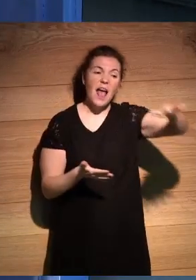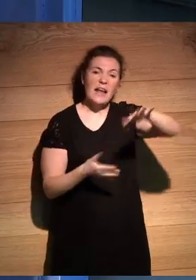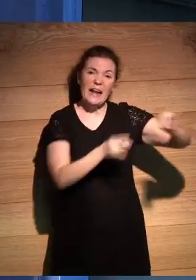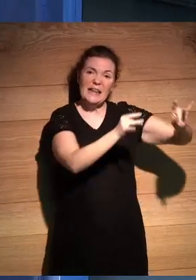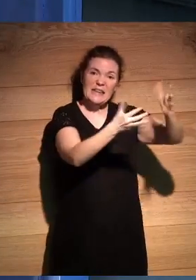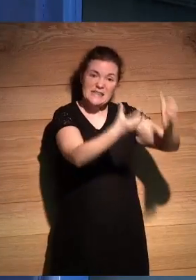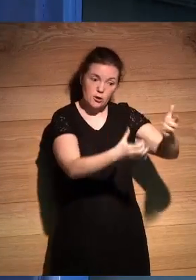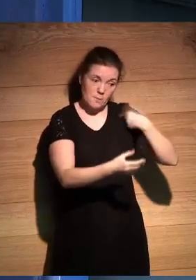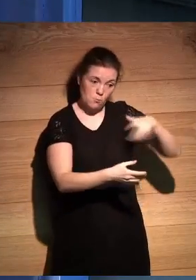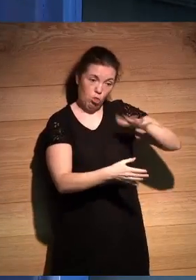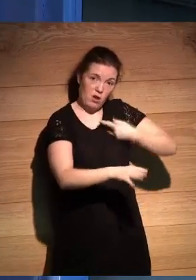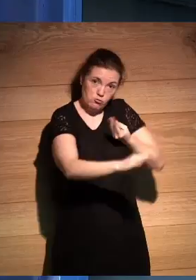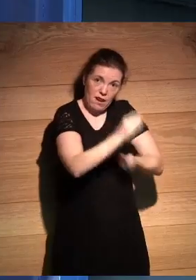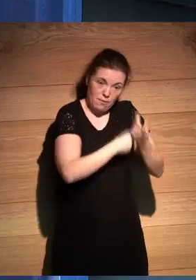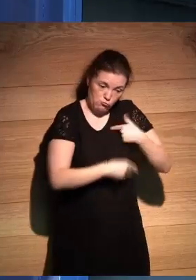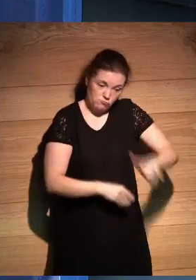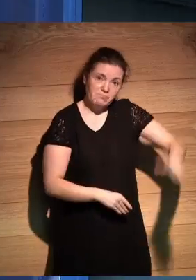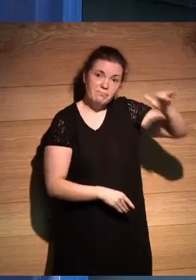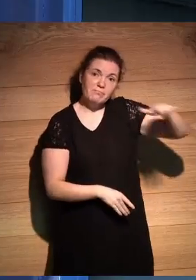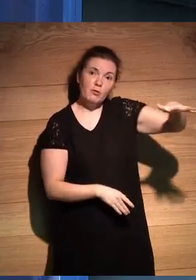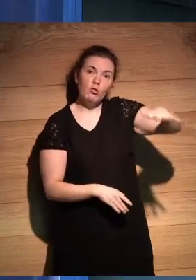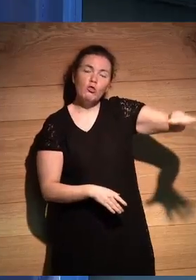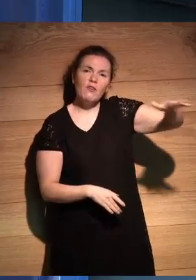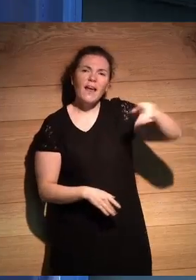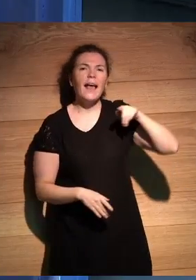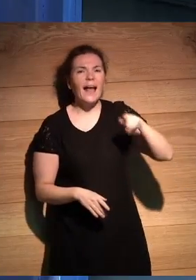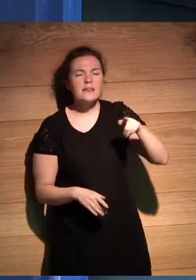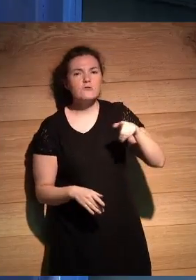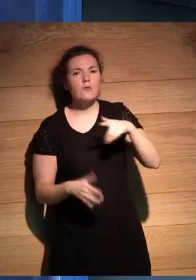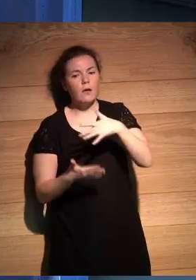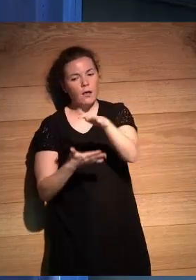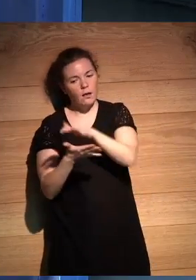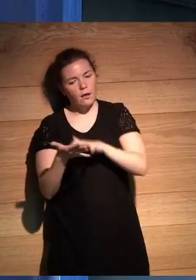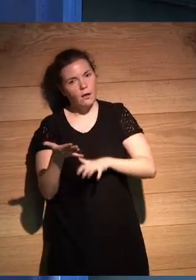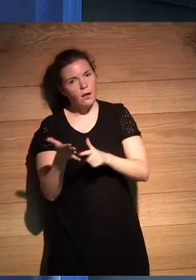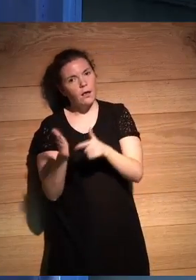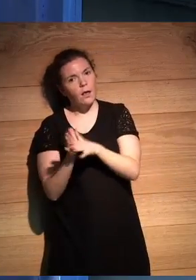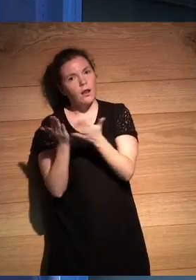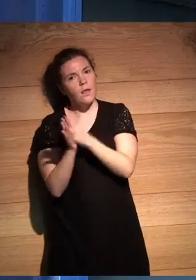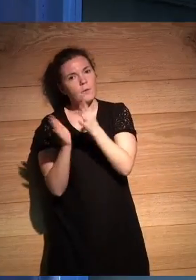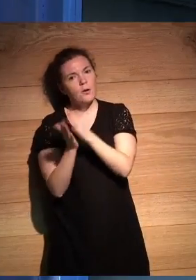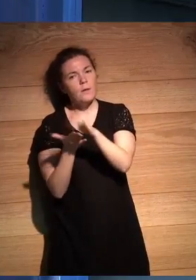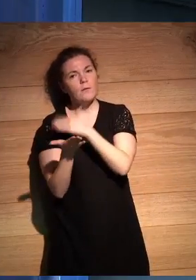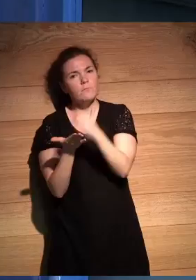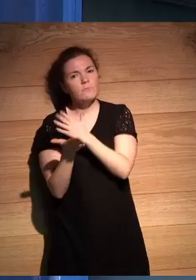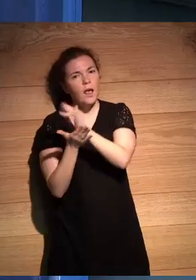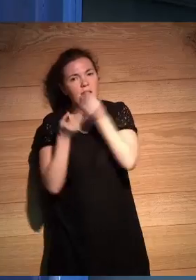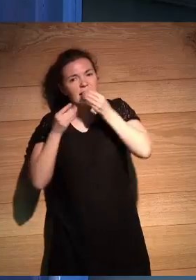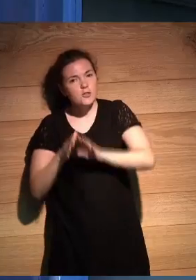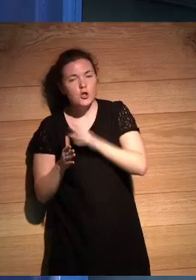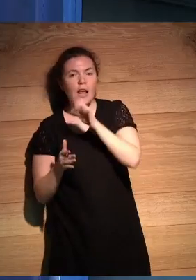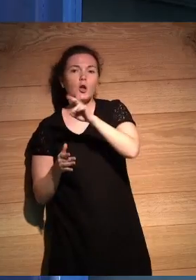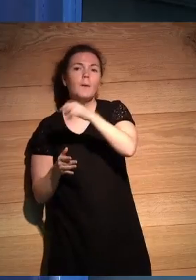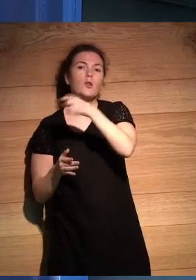el lugar donde yo nací, donde crecí, pues están narrados y están dentro de esa historia que cuenta